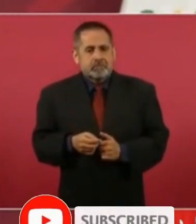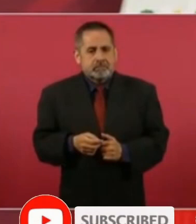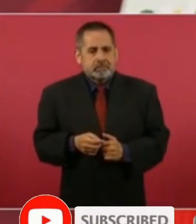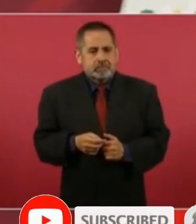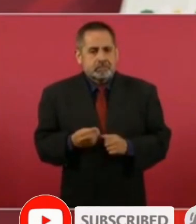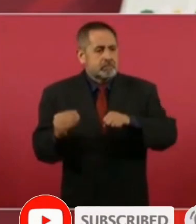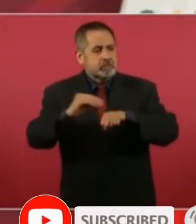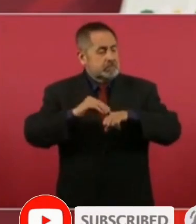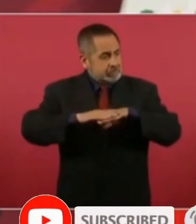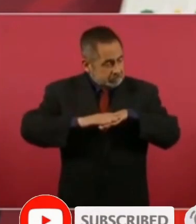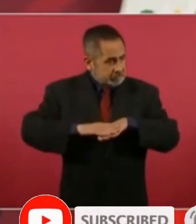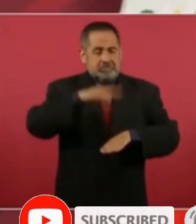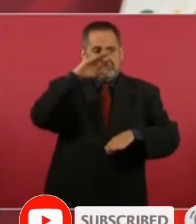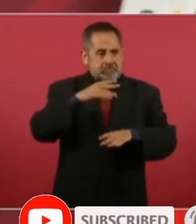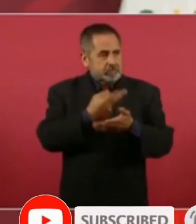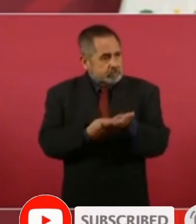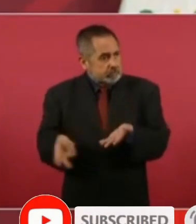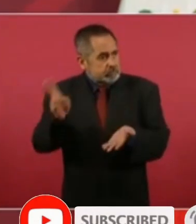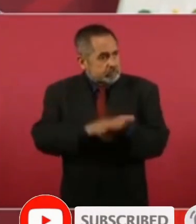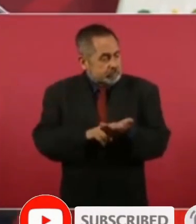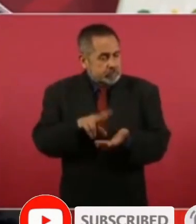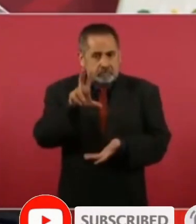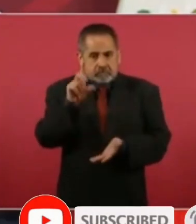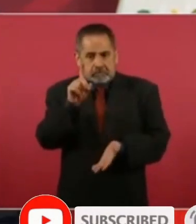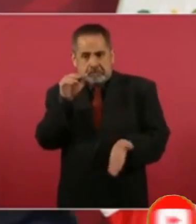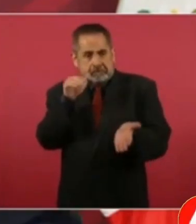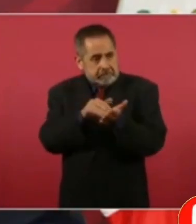incrementaron su riqueza a 30 mil.